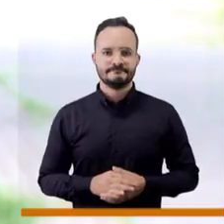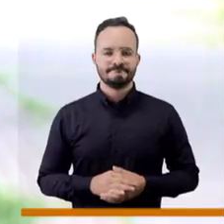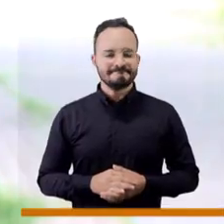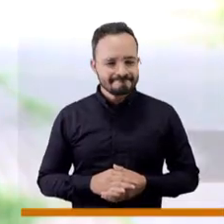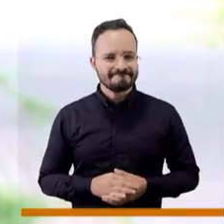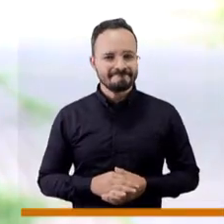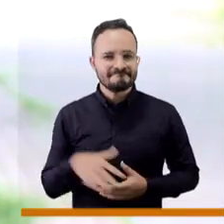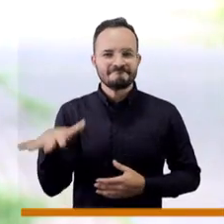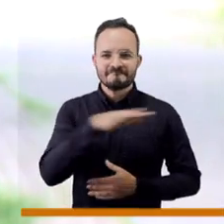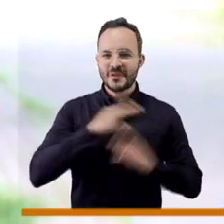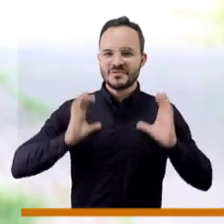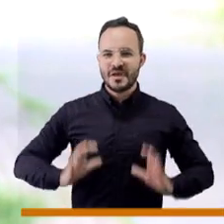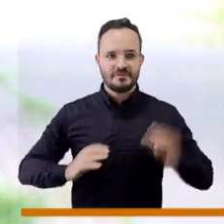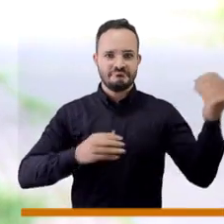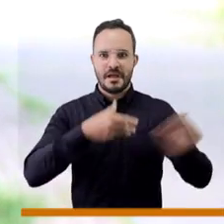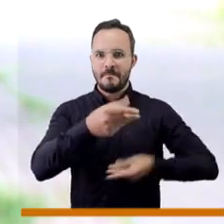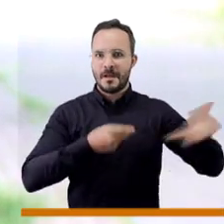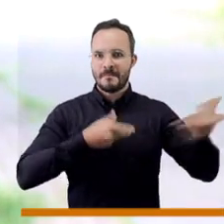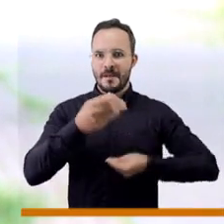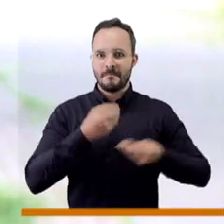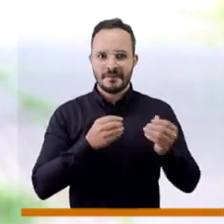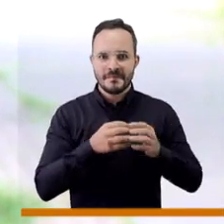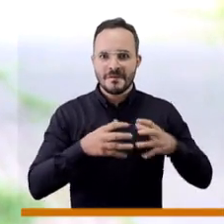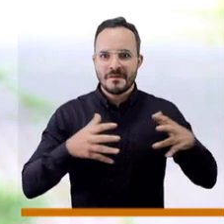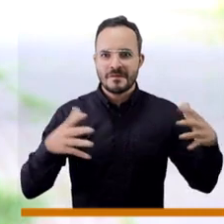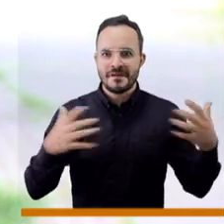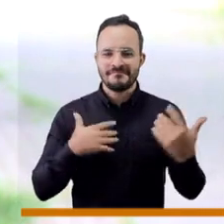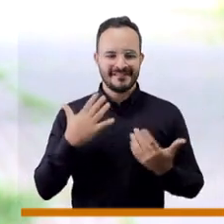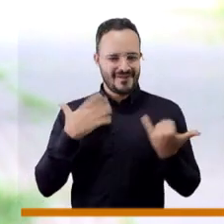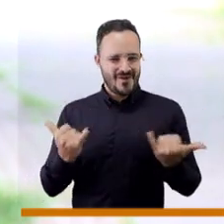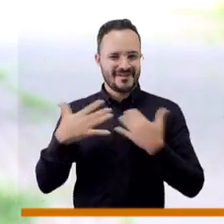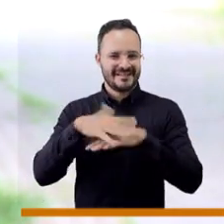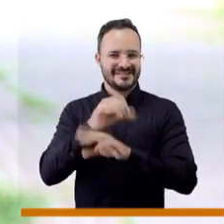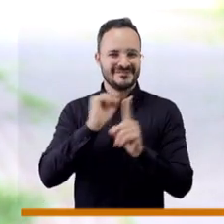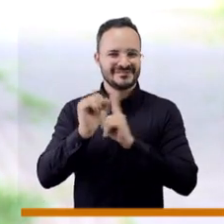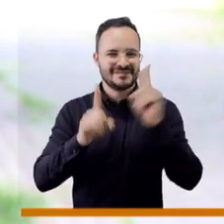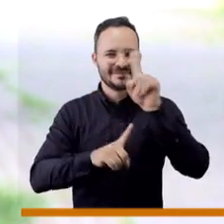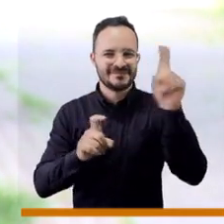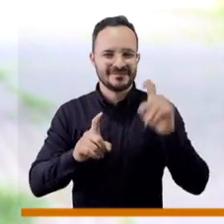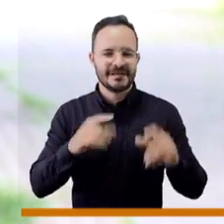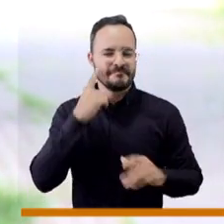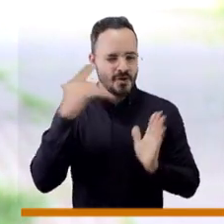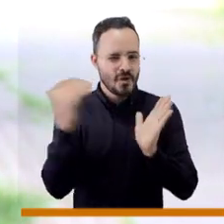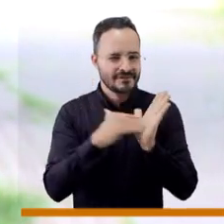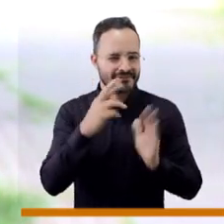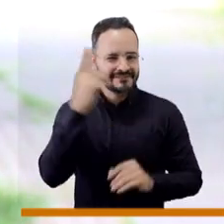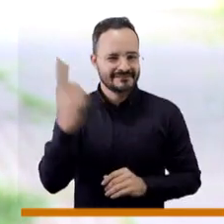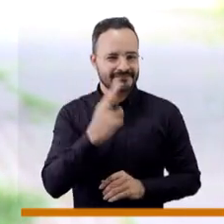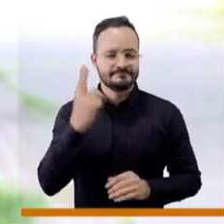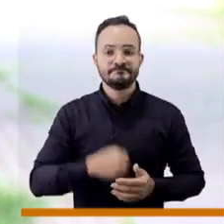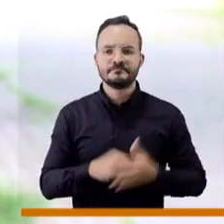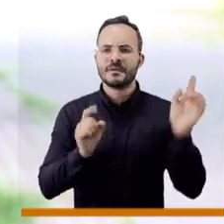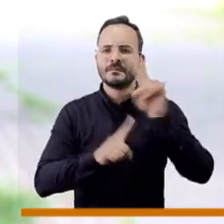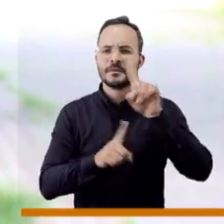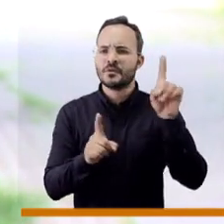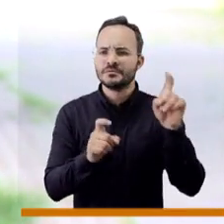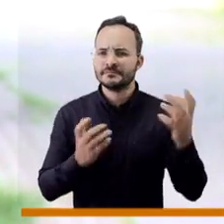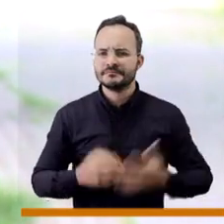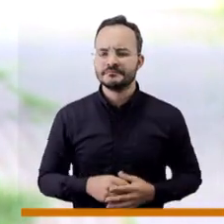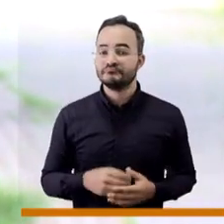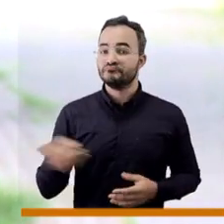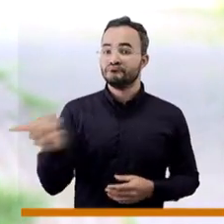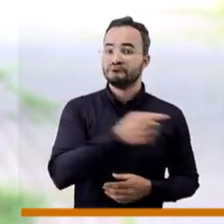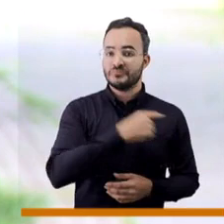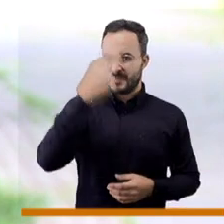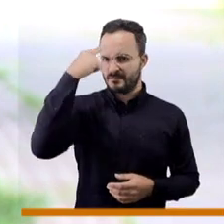Más y más ciudadanos siguen respondiendo a la pregunta del día de hoy en nuestras redes sociales que les voy a recordar la pregunta. La pregunta es